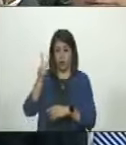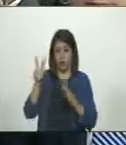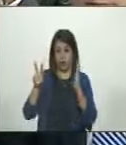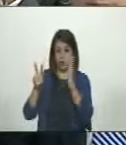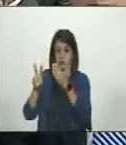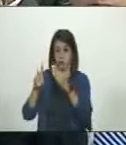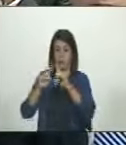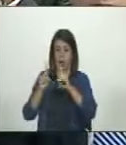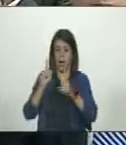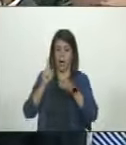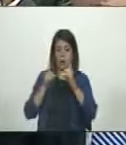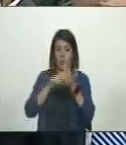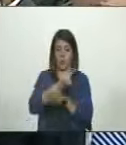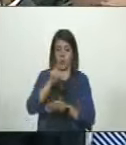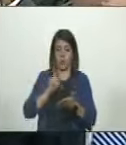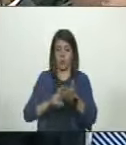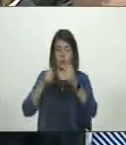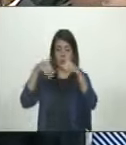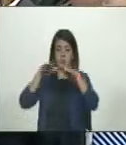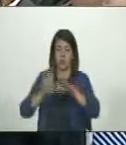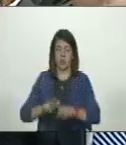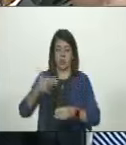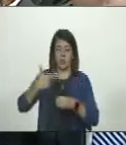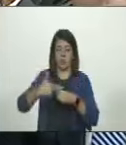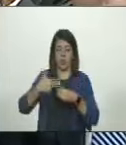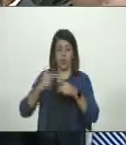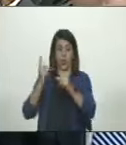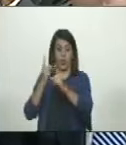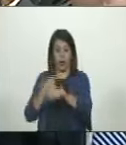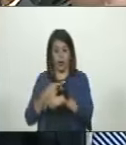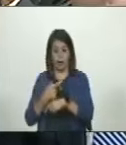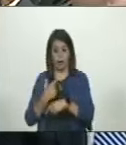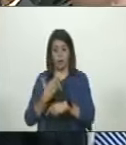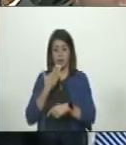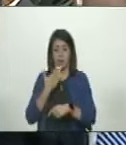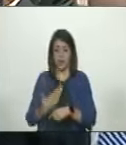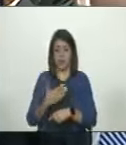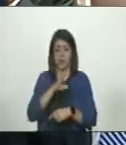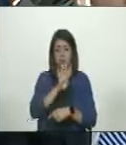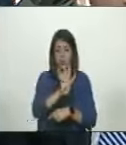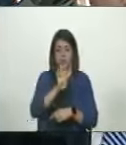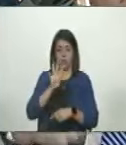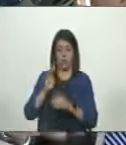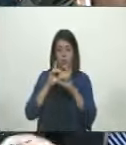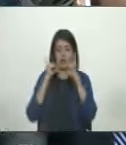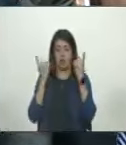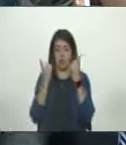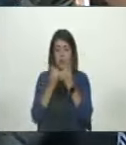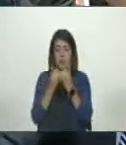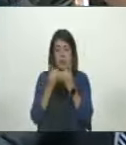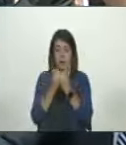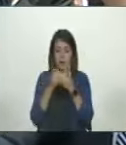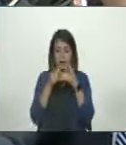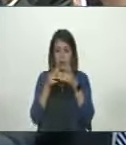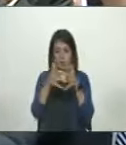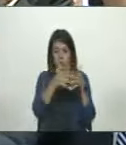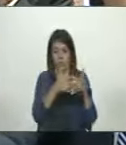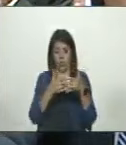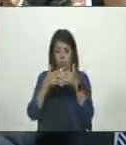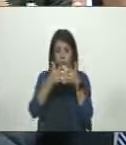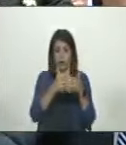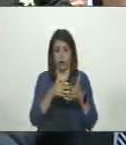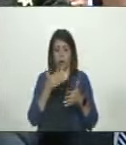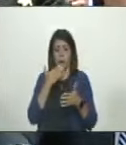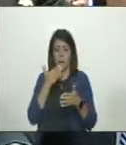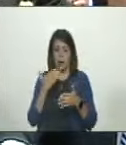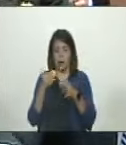hay un levantamiento general de sanciones en materia de petróleo y gas con la licencia 44 del Departamento del Tesoro, que establece no